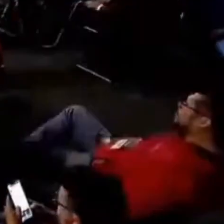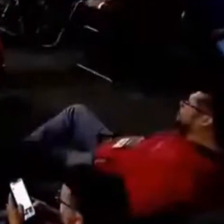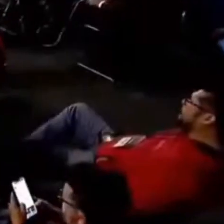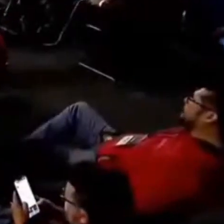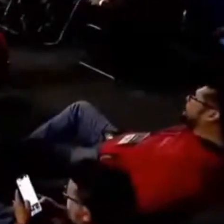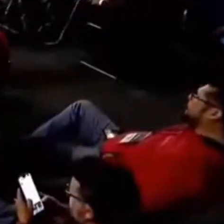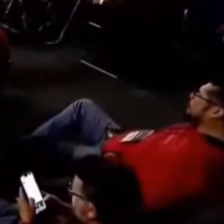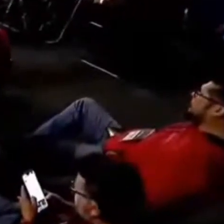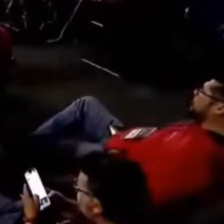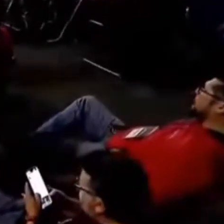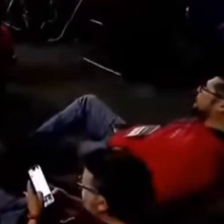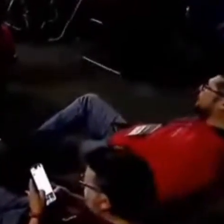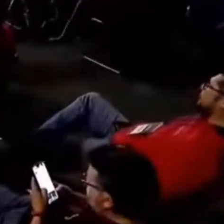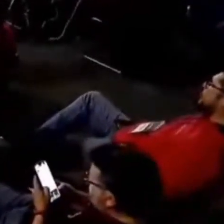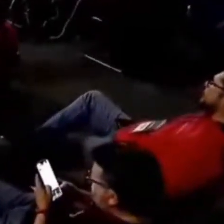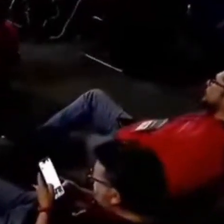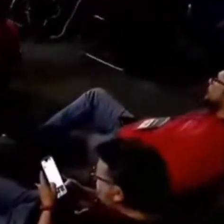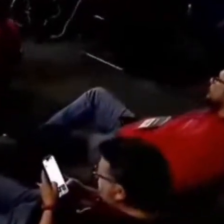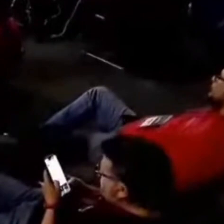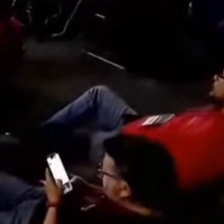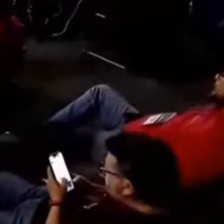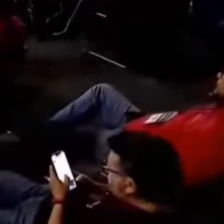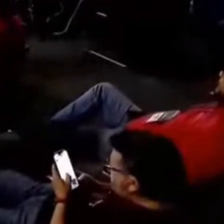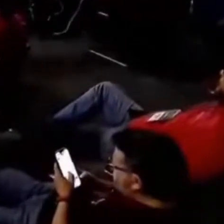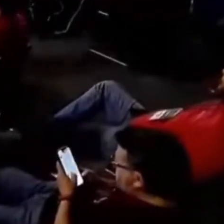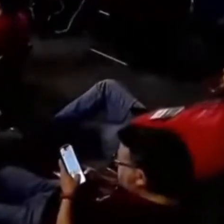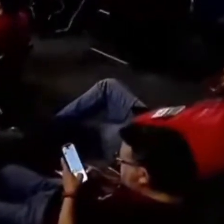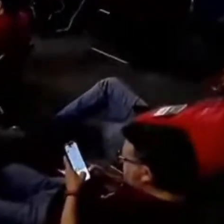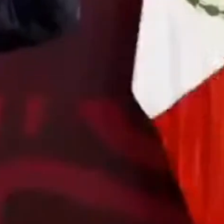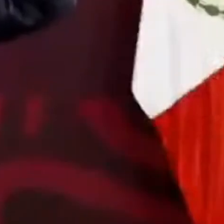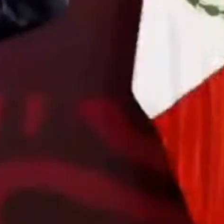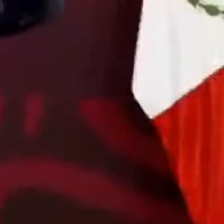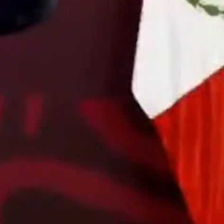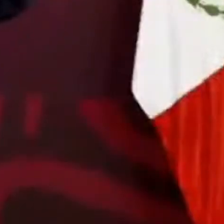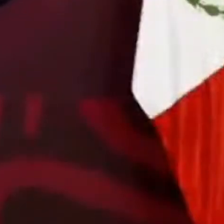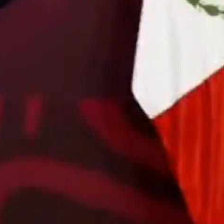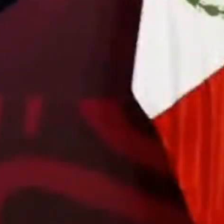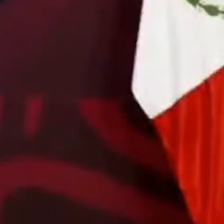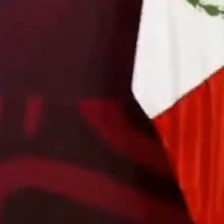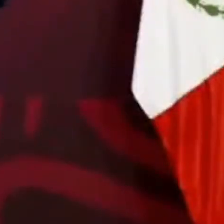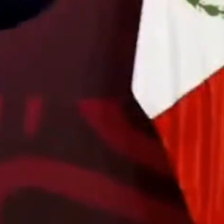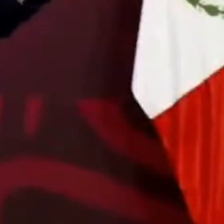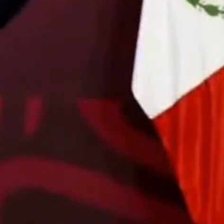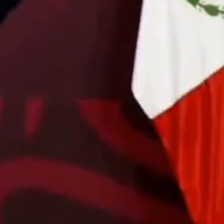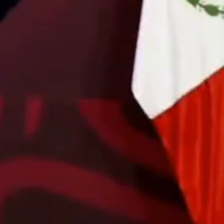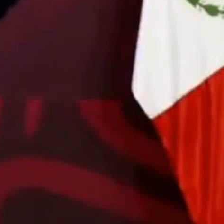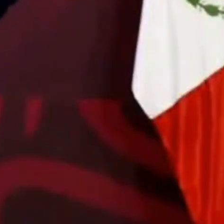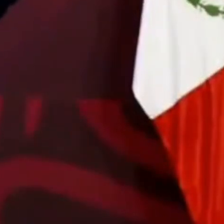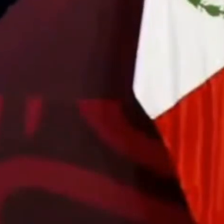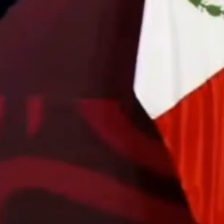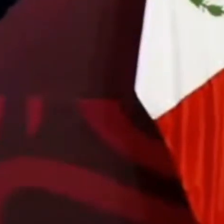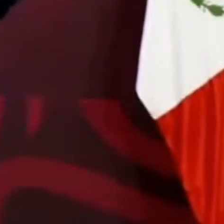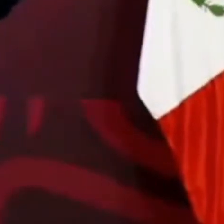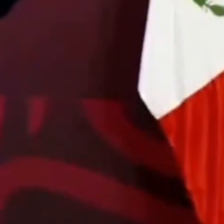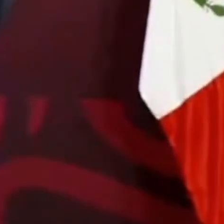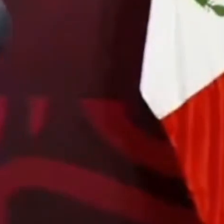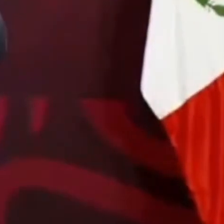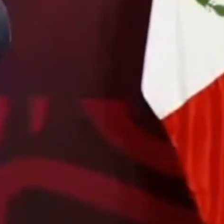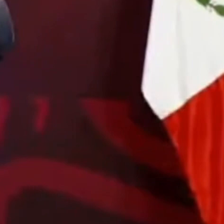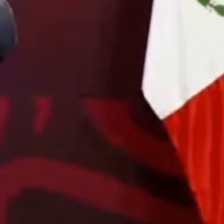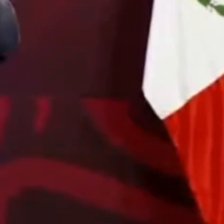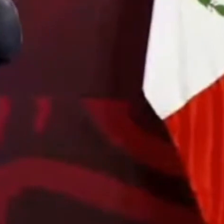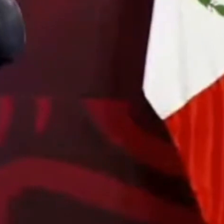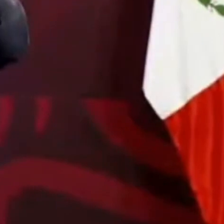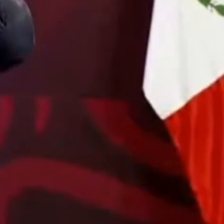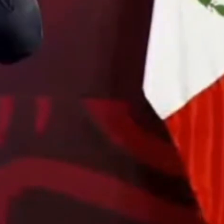puedan también recibir la concesión para trenes de pasajeros si